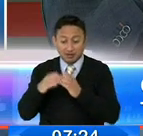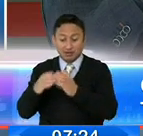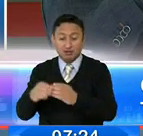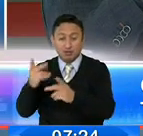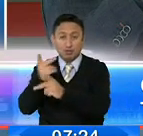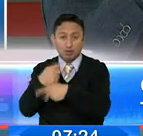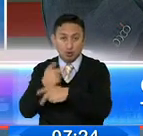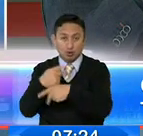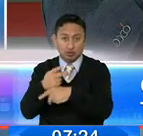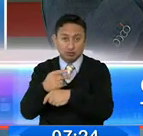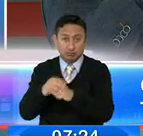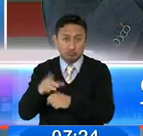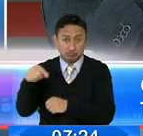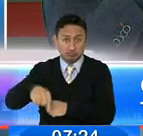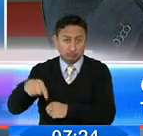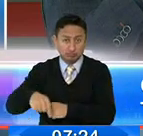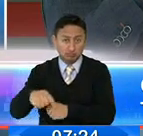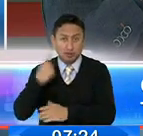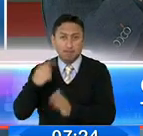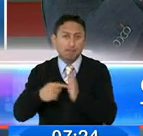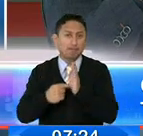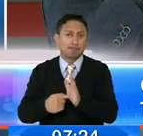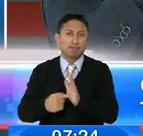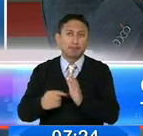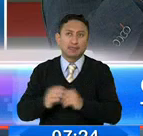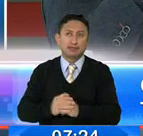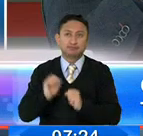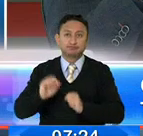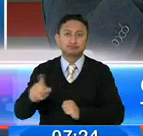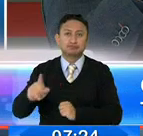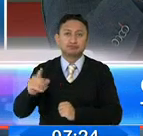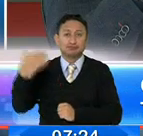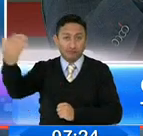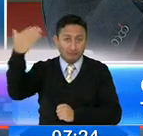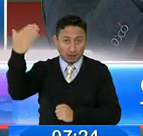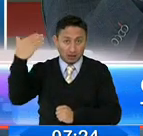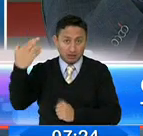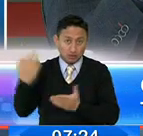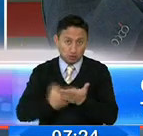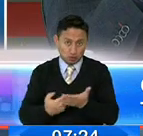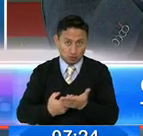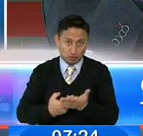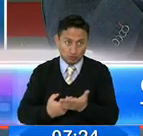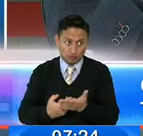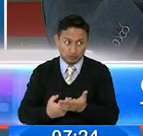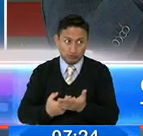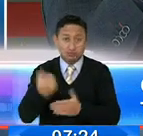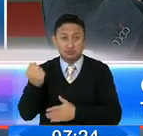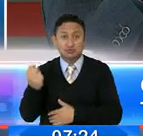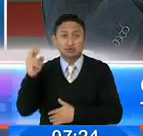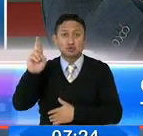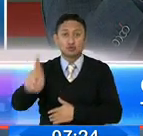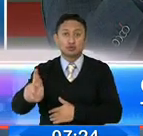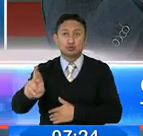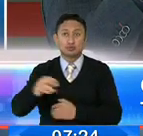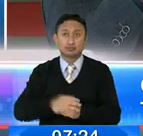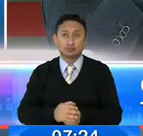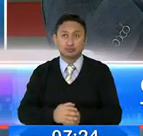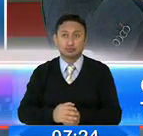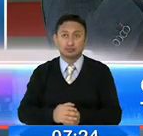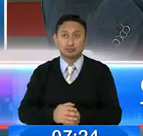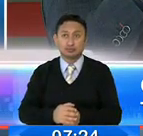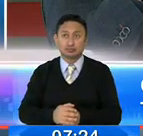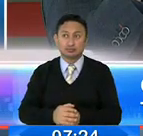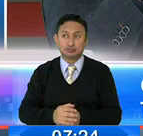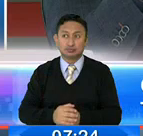Tiene y está haciendo esto de, por ejemplo, nos reunimos con el señor alcalde en el sur, por esta calle